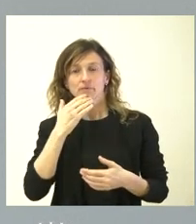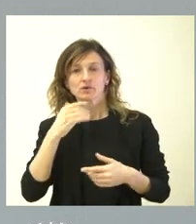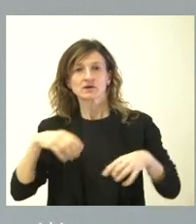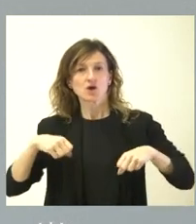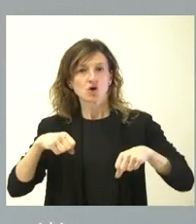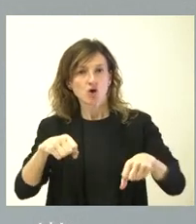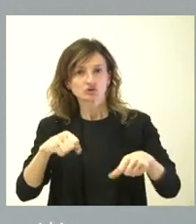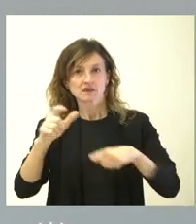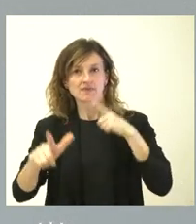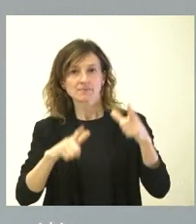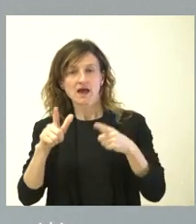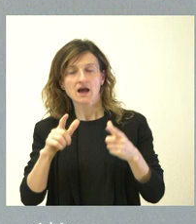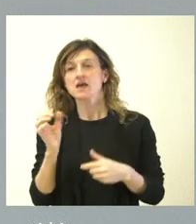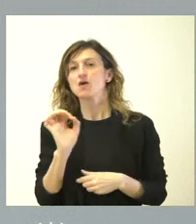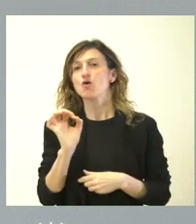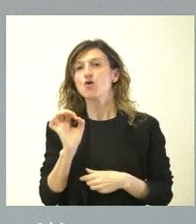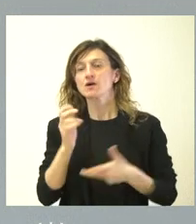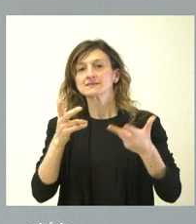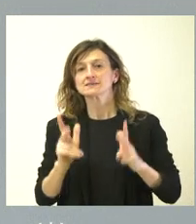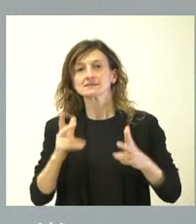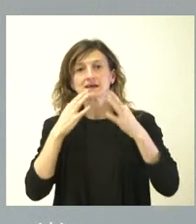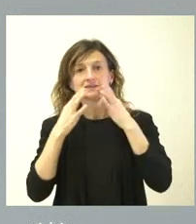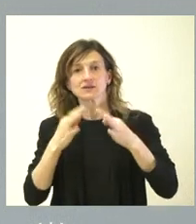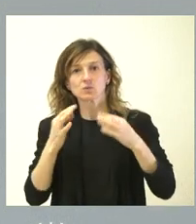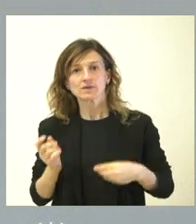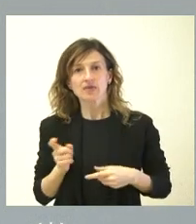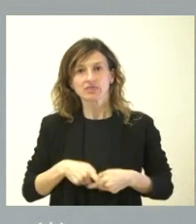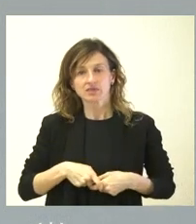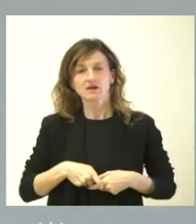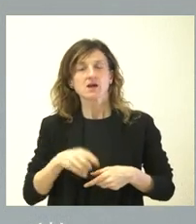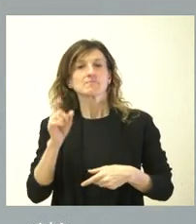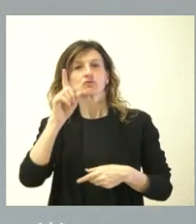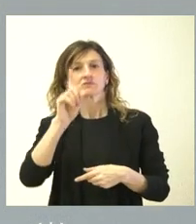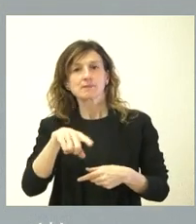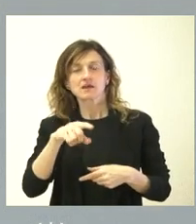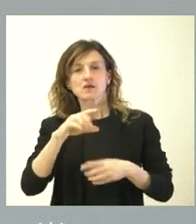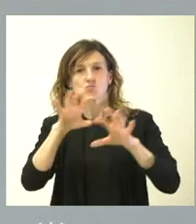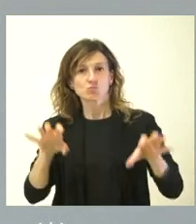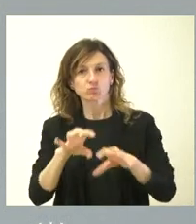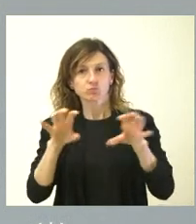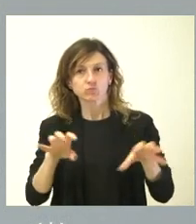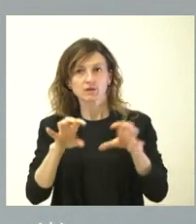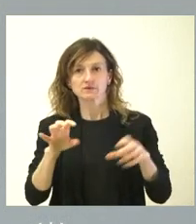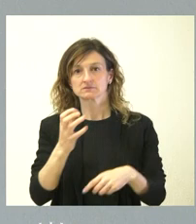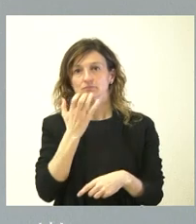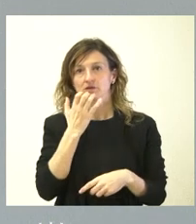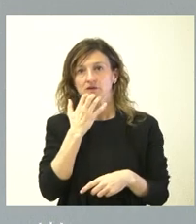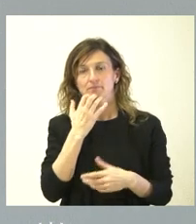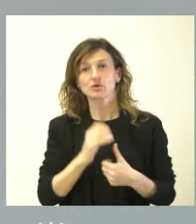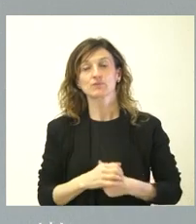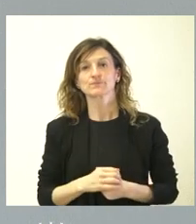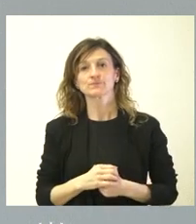de viaje, de la silla de seguridad, etcétera, etcétera, pero también incluye el mobiliario, por ejemplo, si estamos hablando